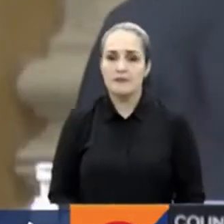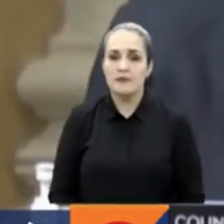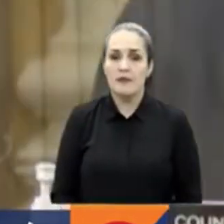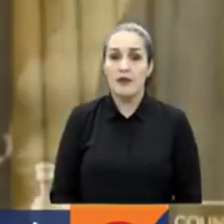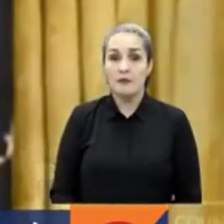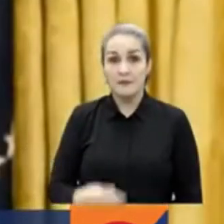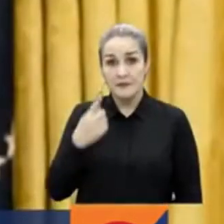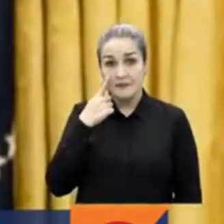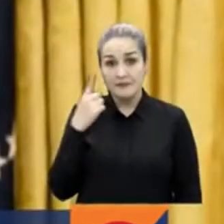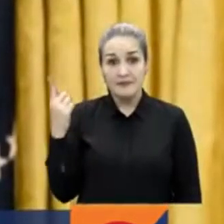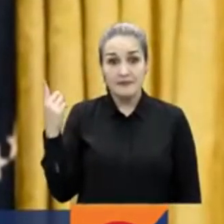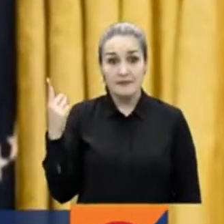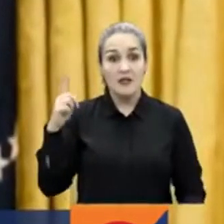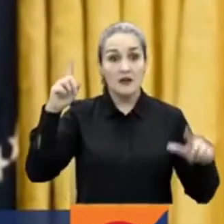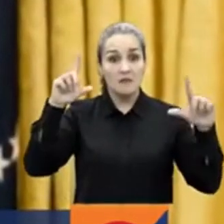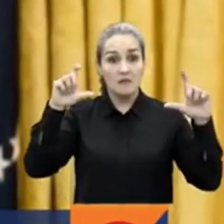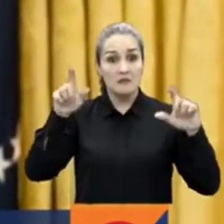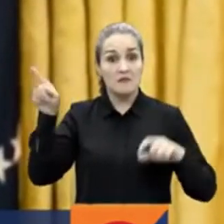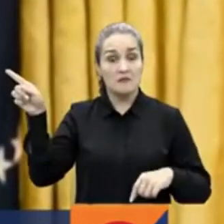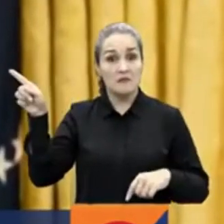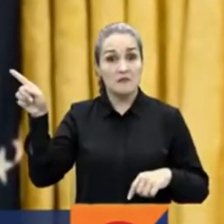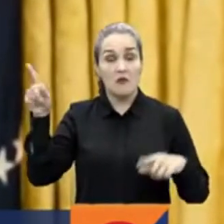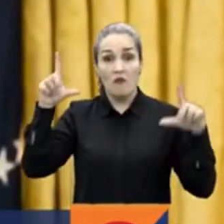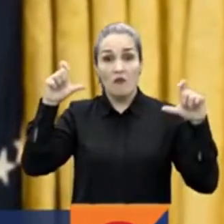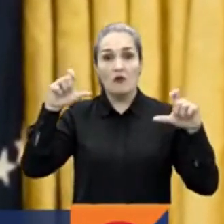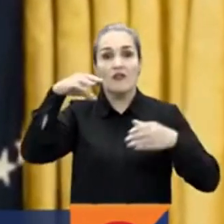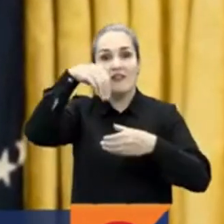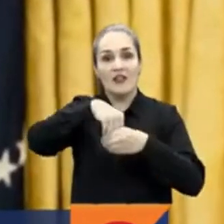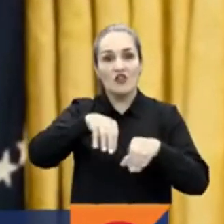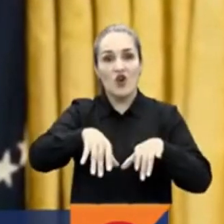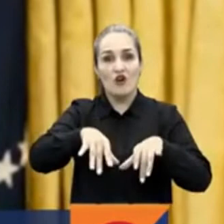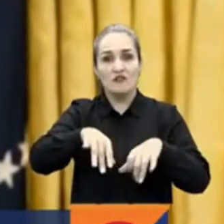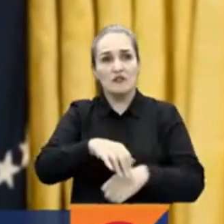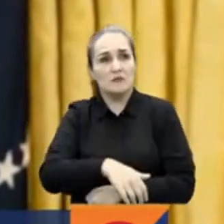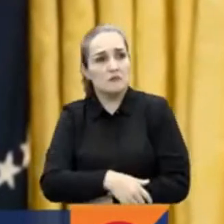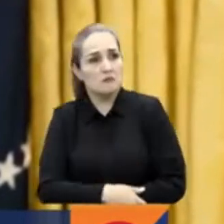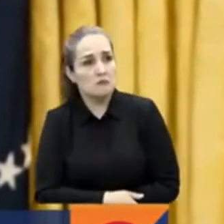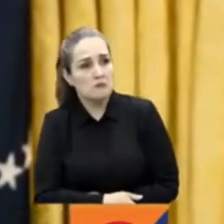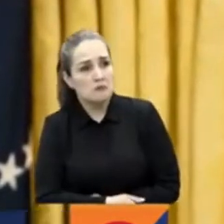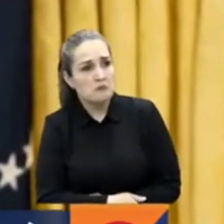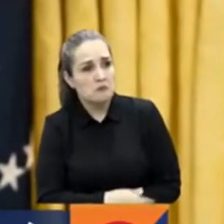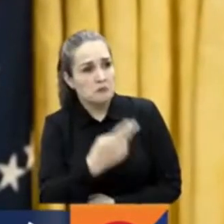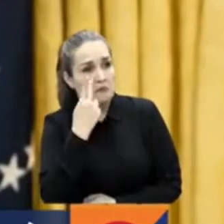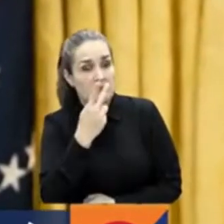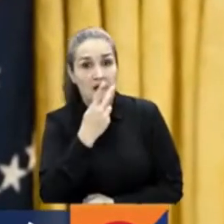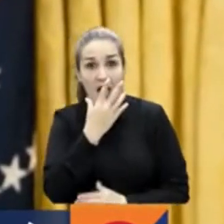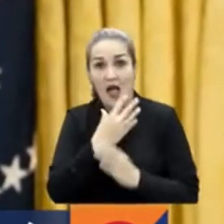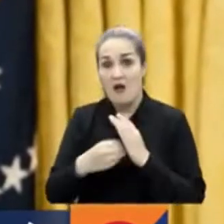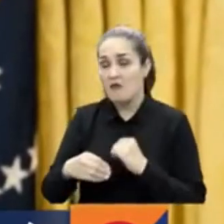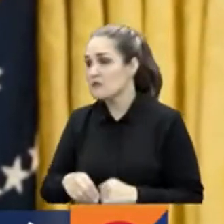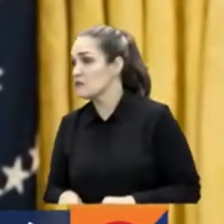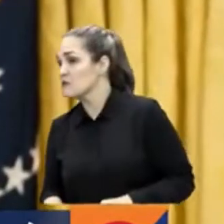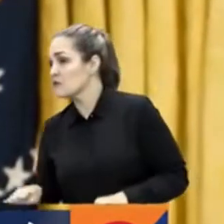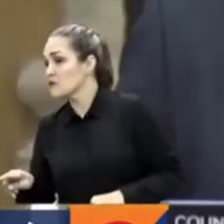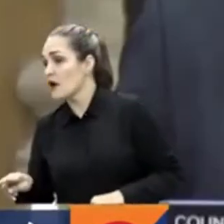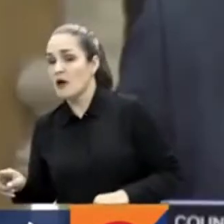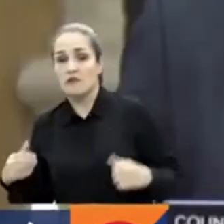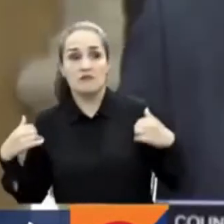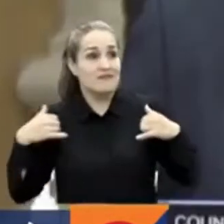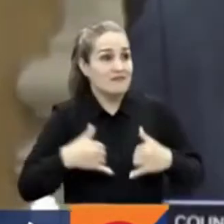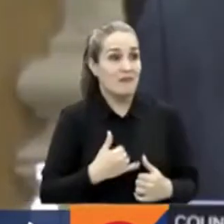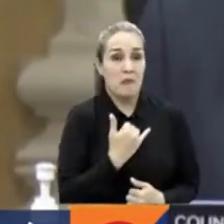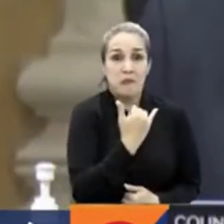pantalla es una foto de él dentro de la oficina oval inmediatamente después de que regresó del mitín, todavía con su abrigo puesto.